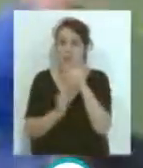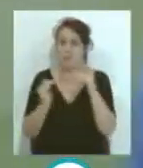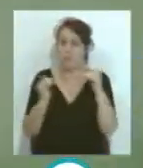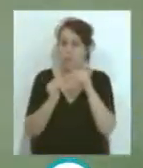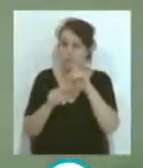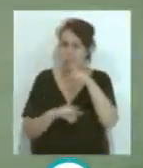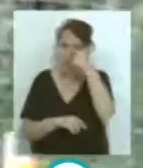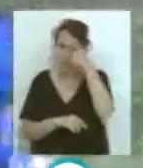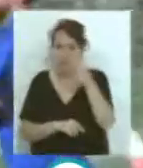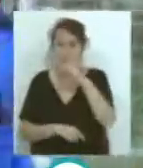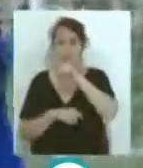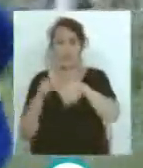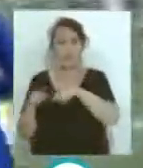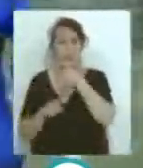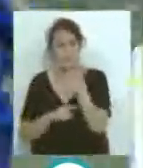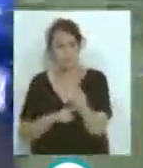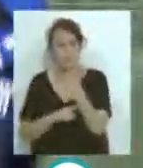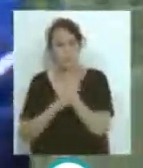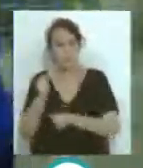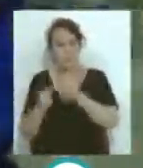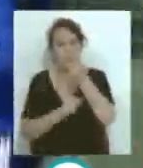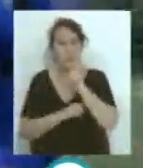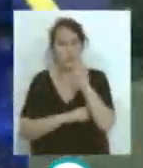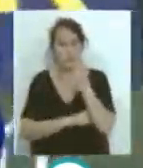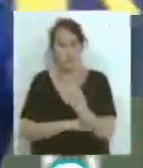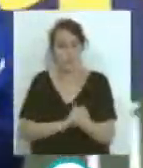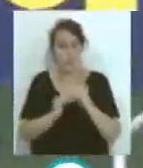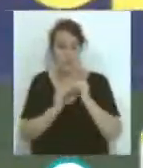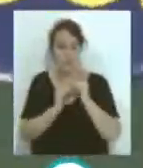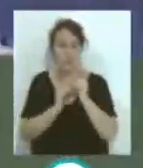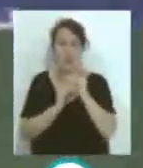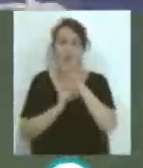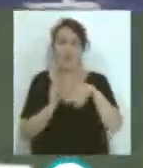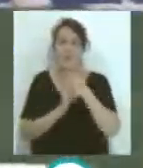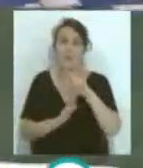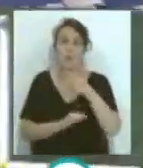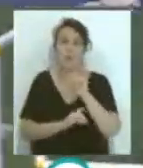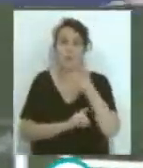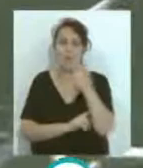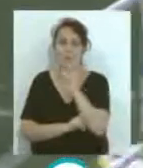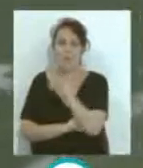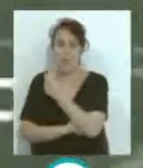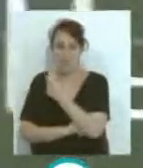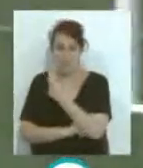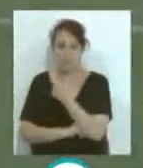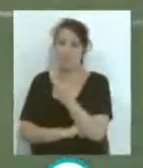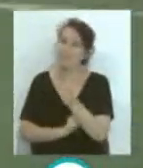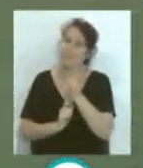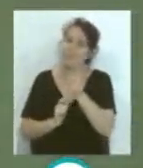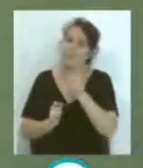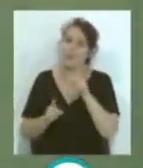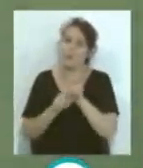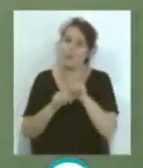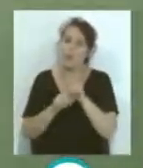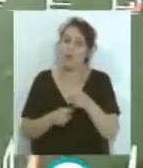frente al Alavés... ...y después por supuesto... ...poco a poco consiguiendo ese equilibrio... ...hasta conseguir estas dos victorias consecutivas... ...que... ...le han dejado con la